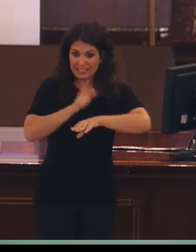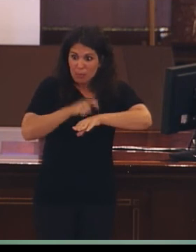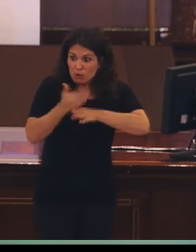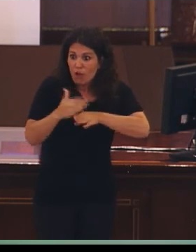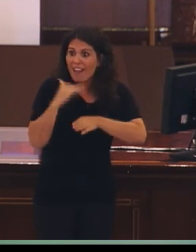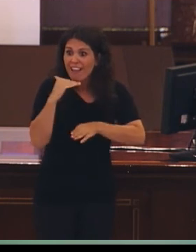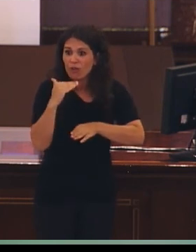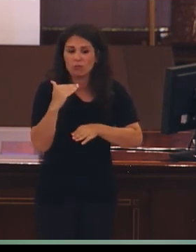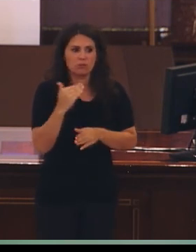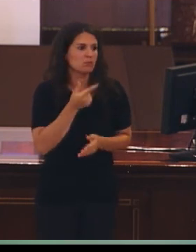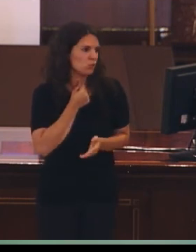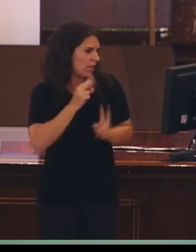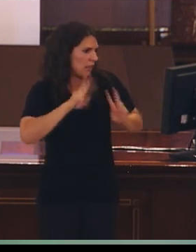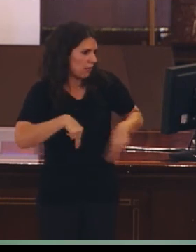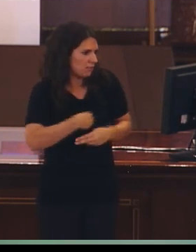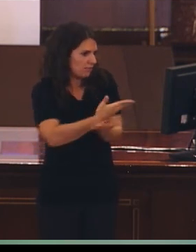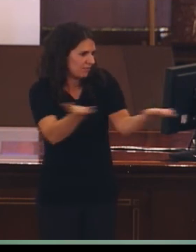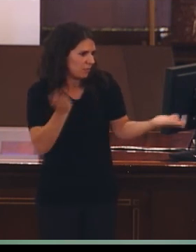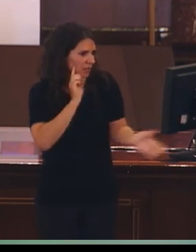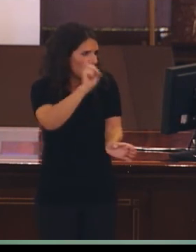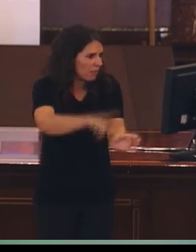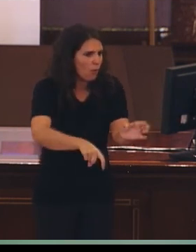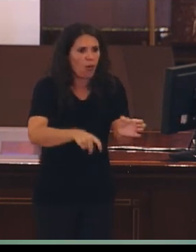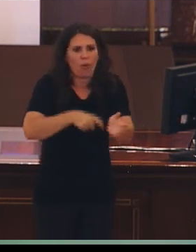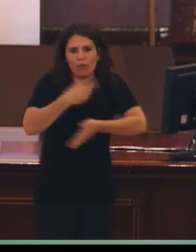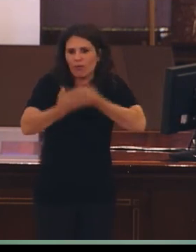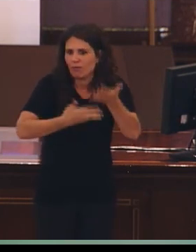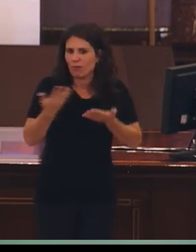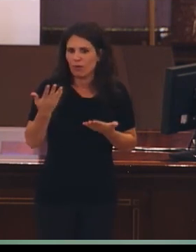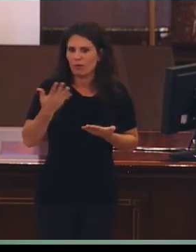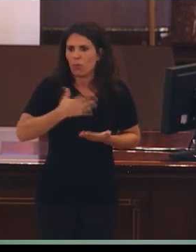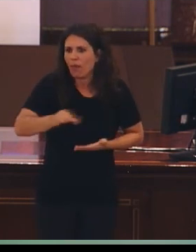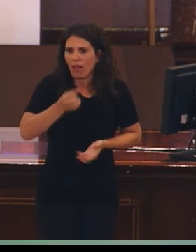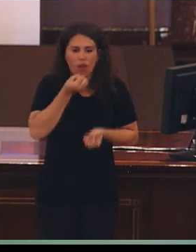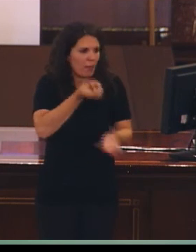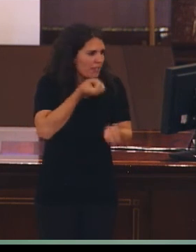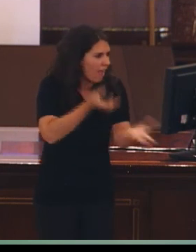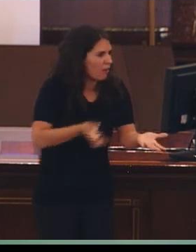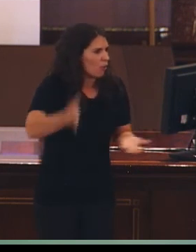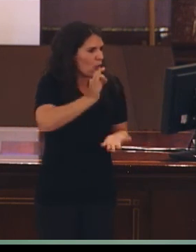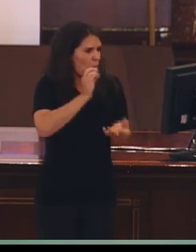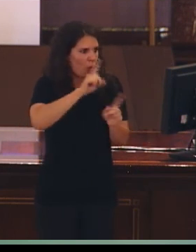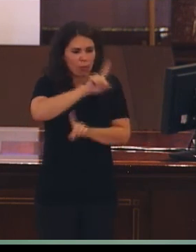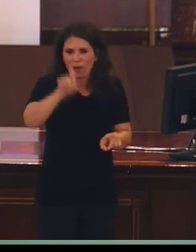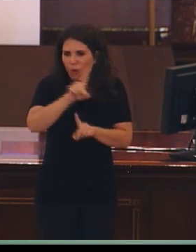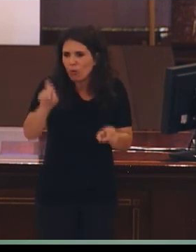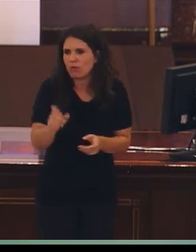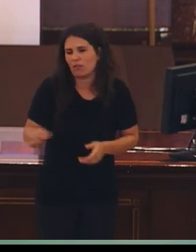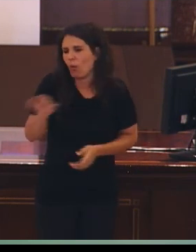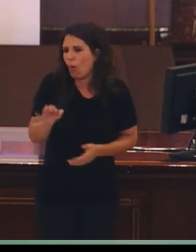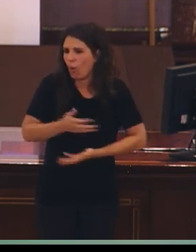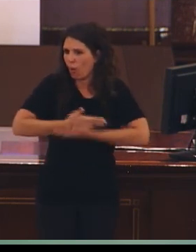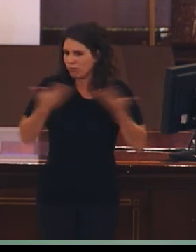gustaría vuestra participación, ya sea a través de comentarios, a través de preguntas o a través de